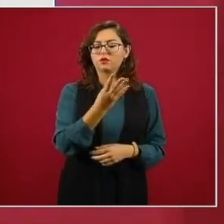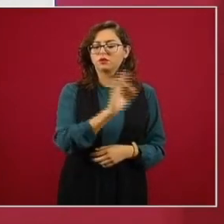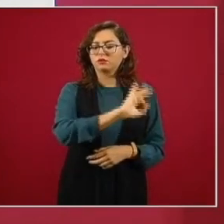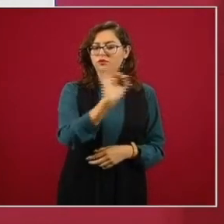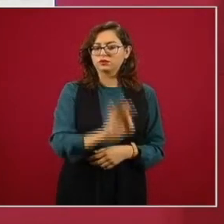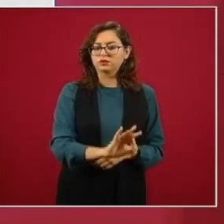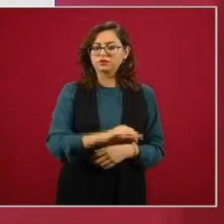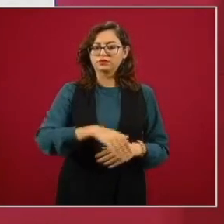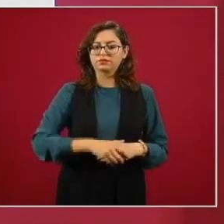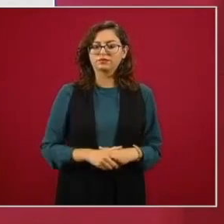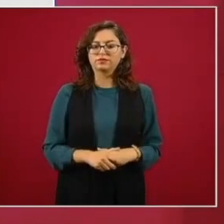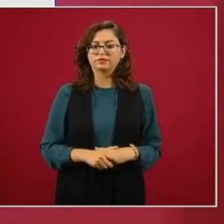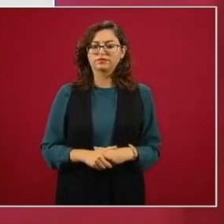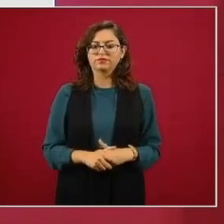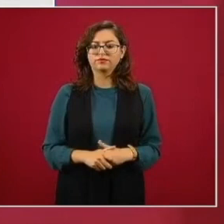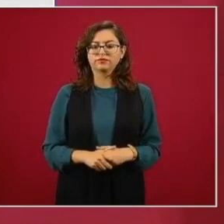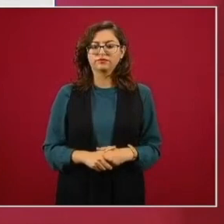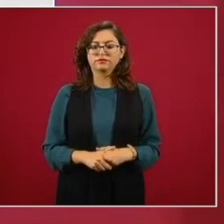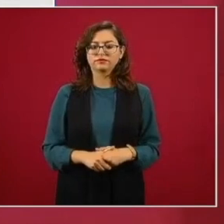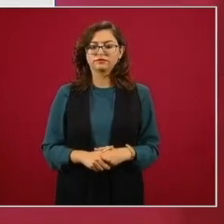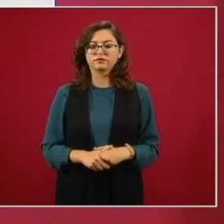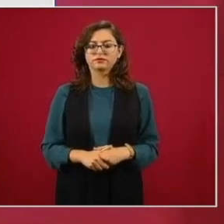y Veracruz